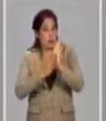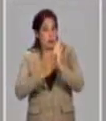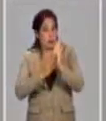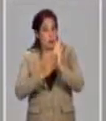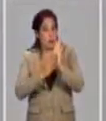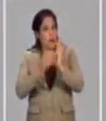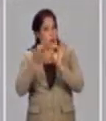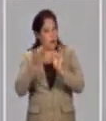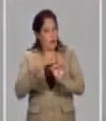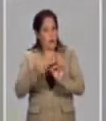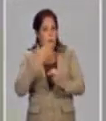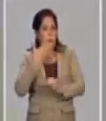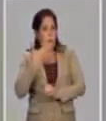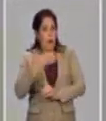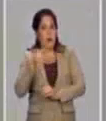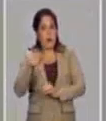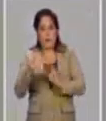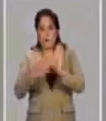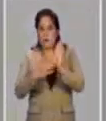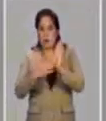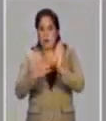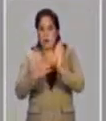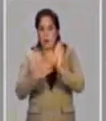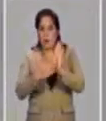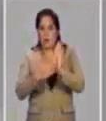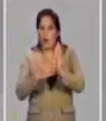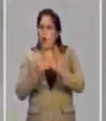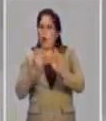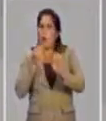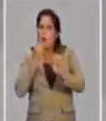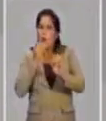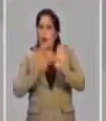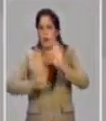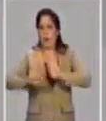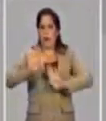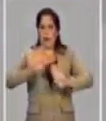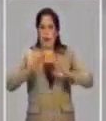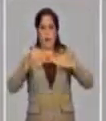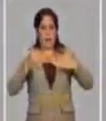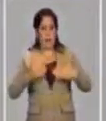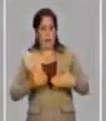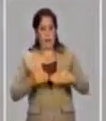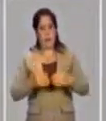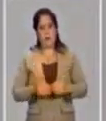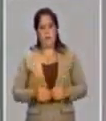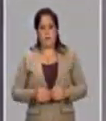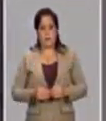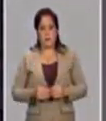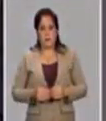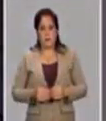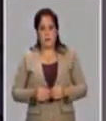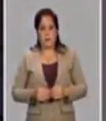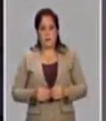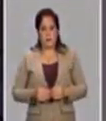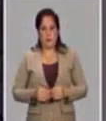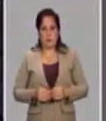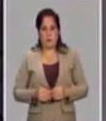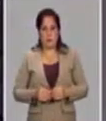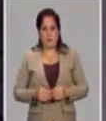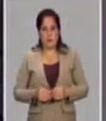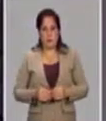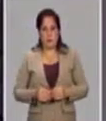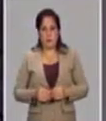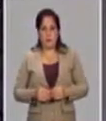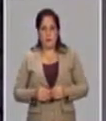demostrado eficacia, se ha demostrado que inducen anticuerpos neutralizantes. En las fases 2 de